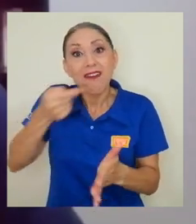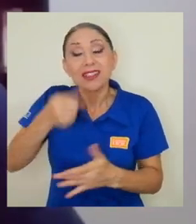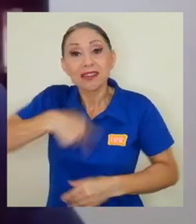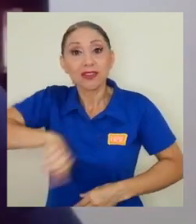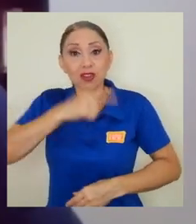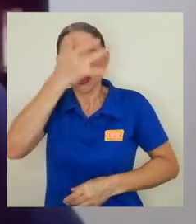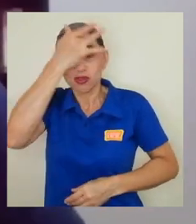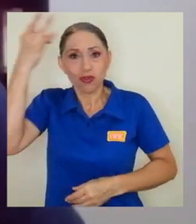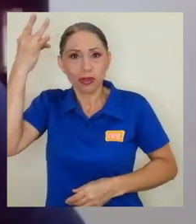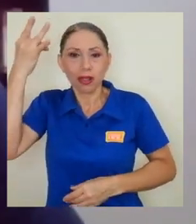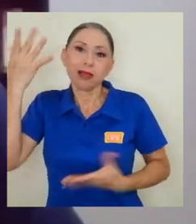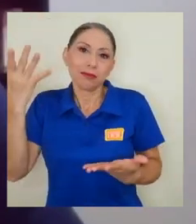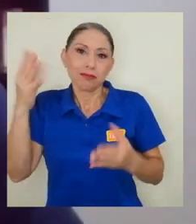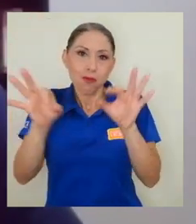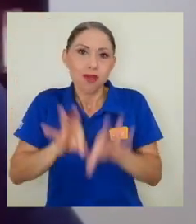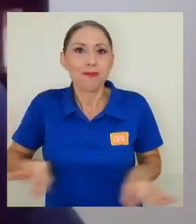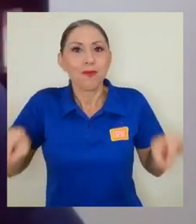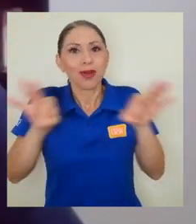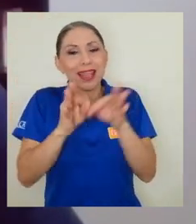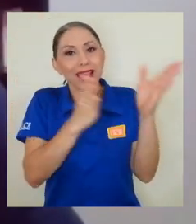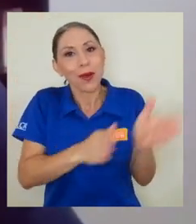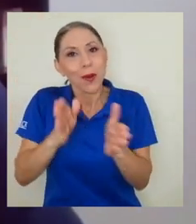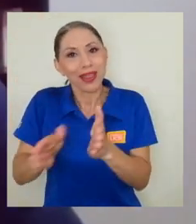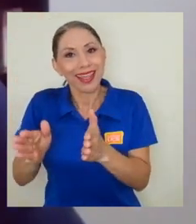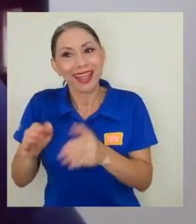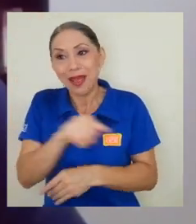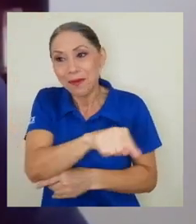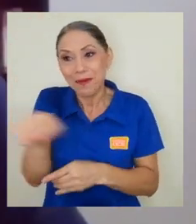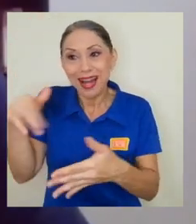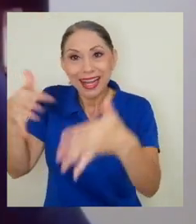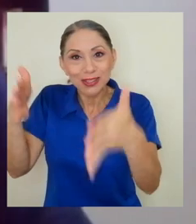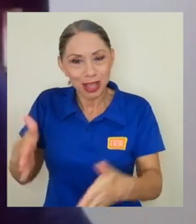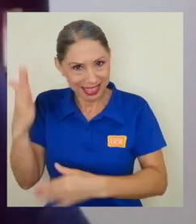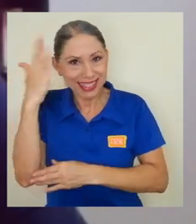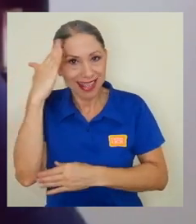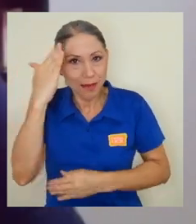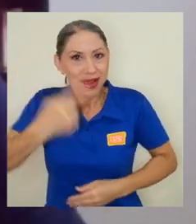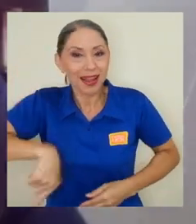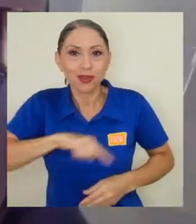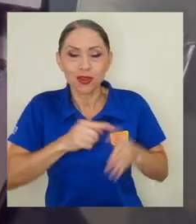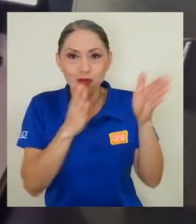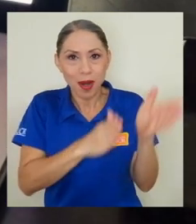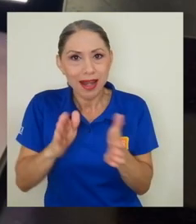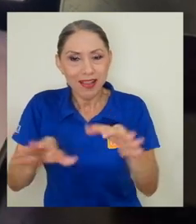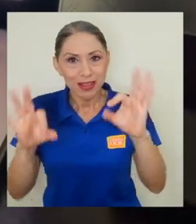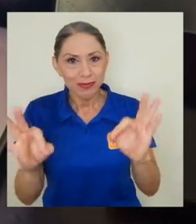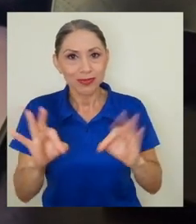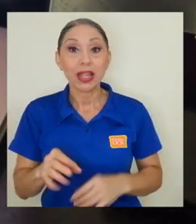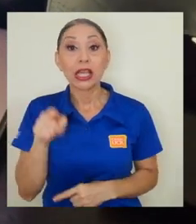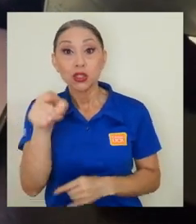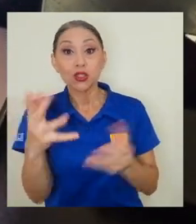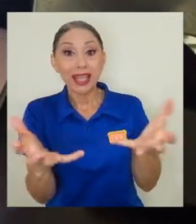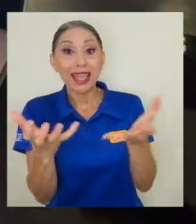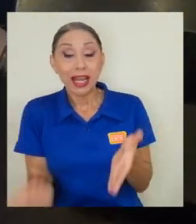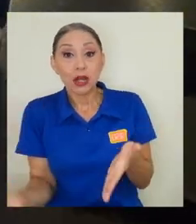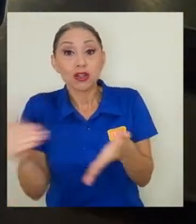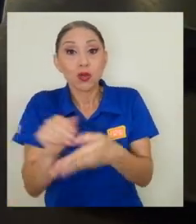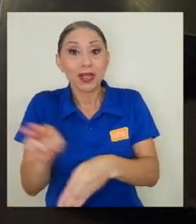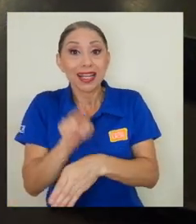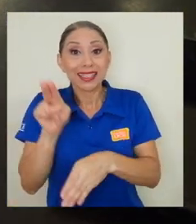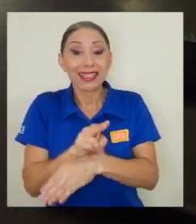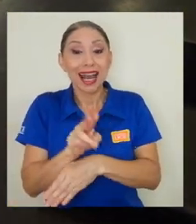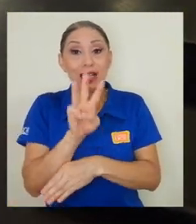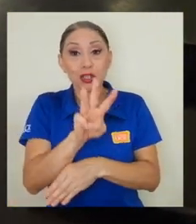mantener como ese orden para que el estudiantado sepa que precisamente tenemos esa planificación necesaria. Si usted desea reutilizar su